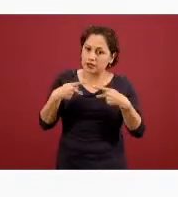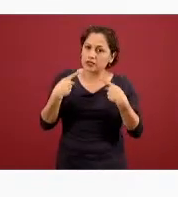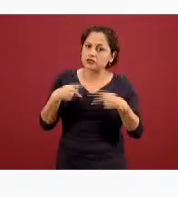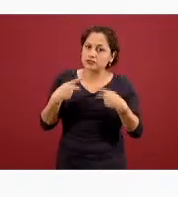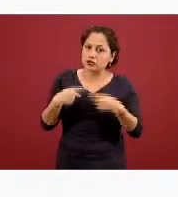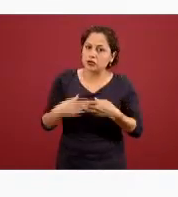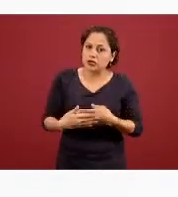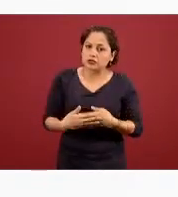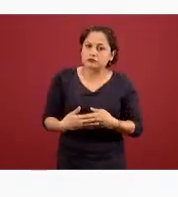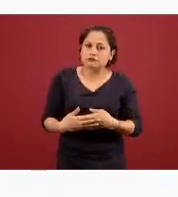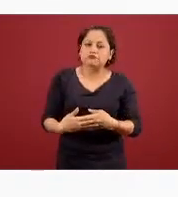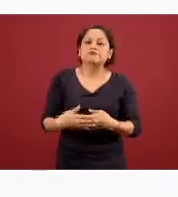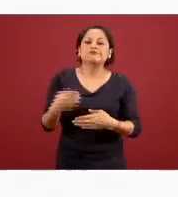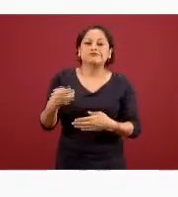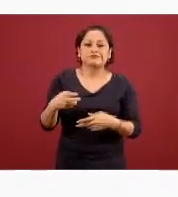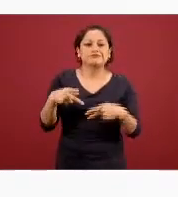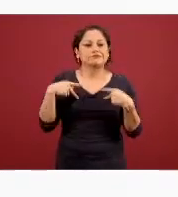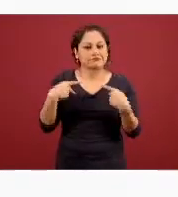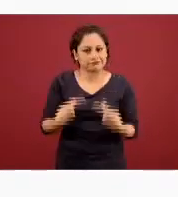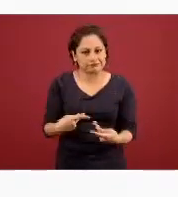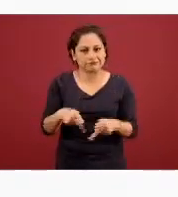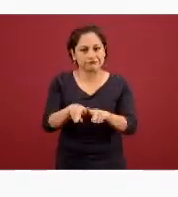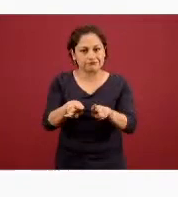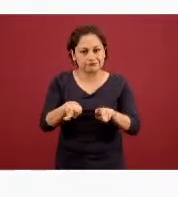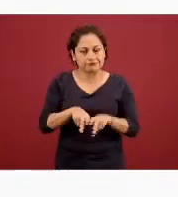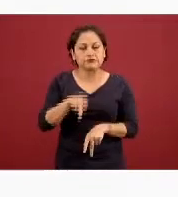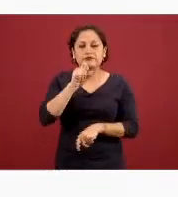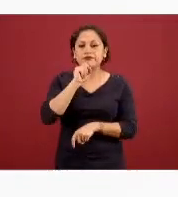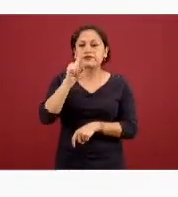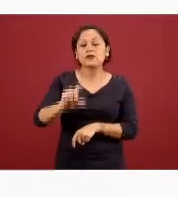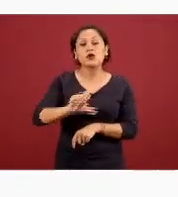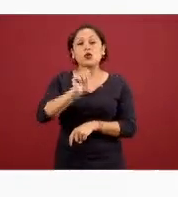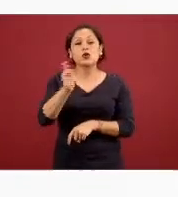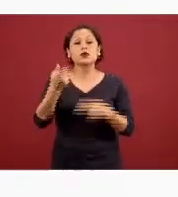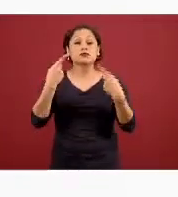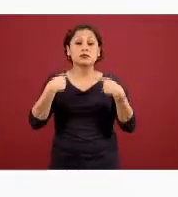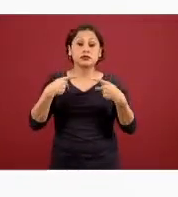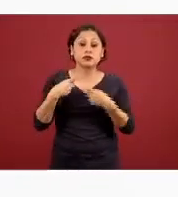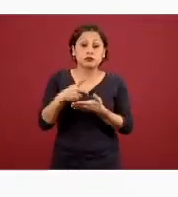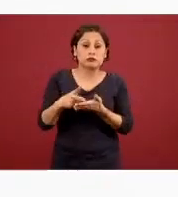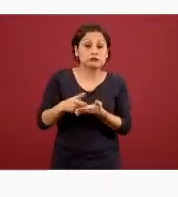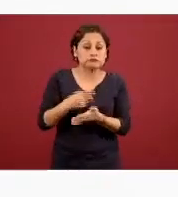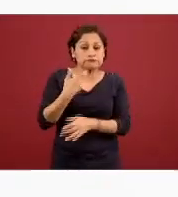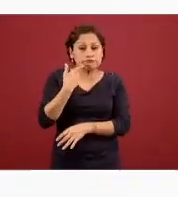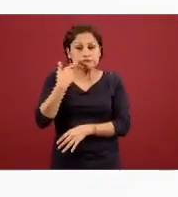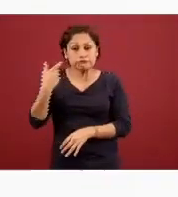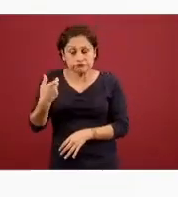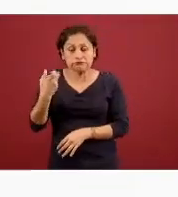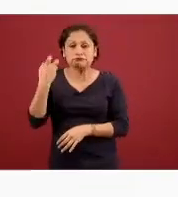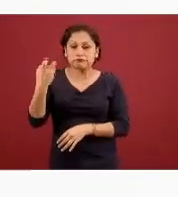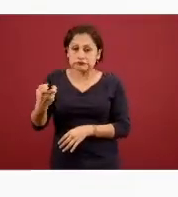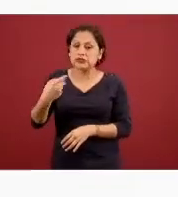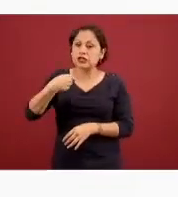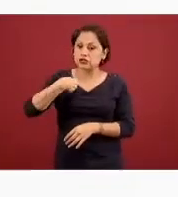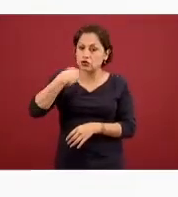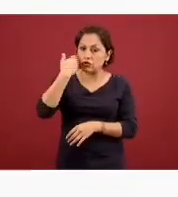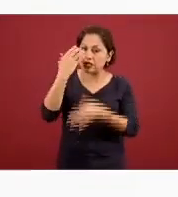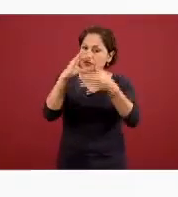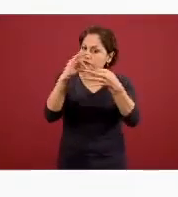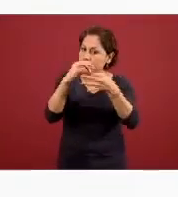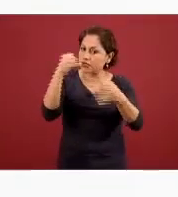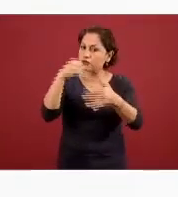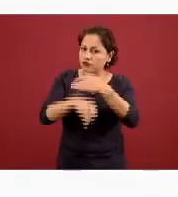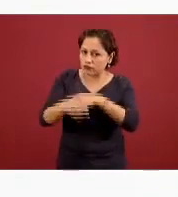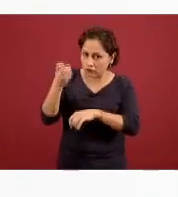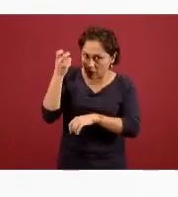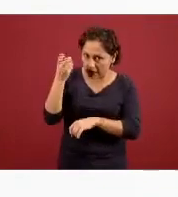vulnerables tenemos también a los consumidores de sustancias que es una parte en la que yo quiero abundar un tanto más y